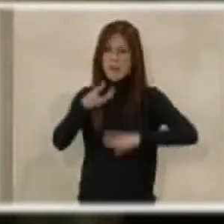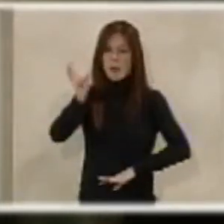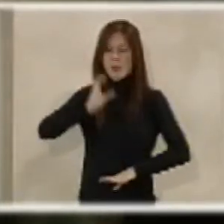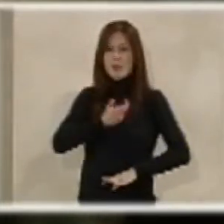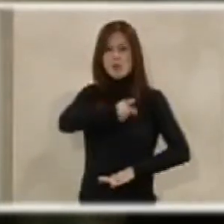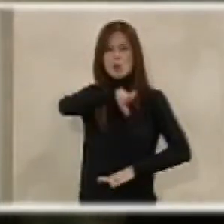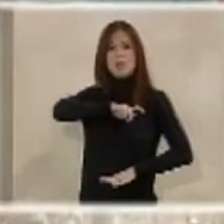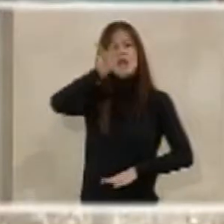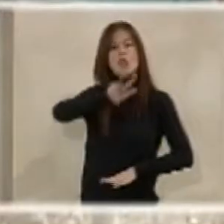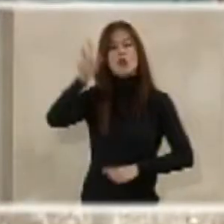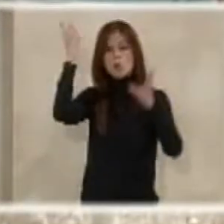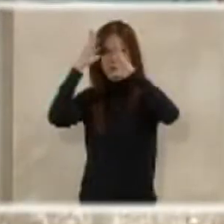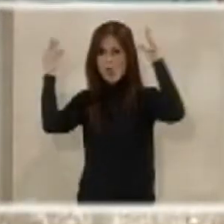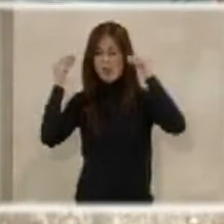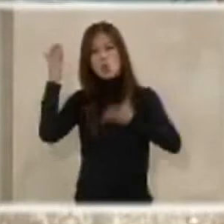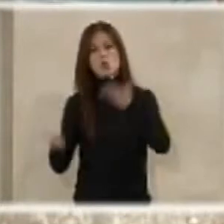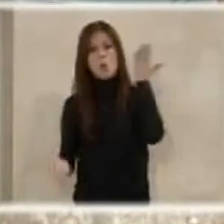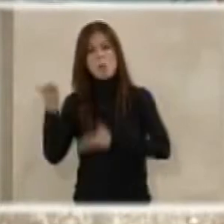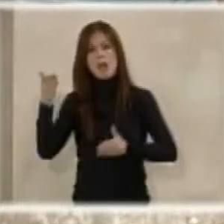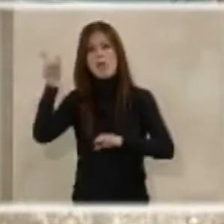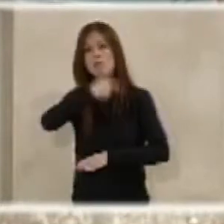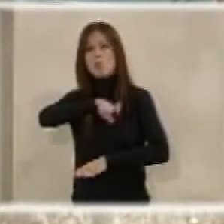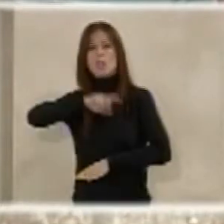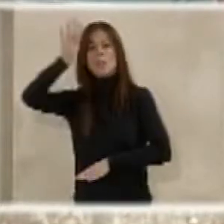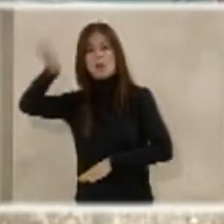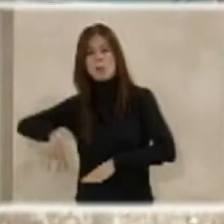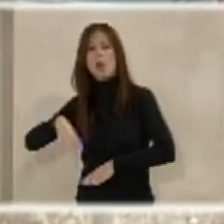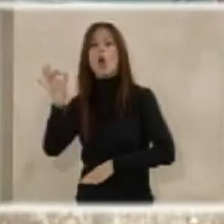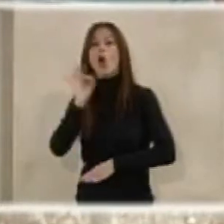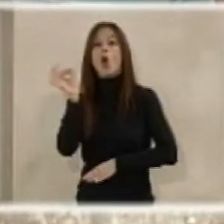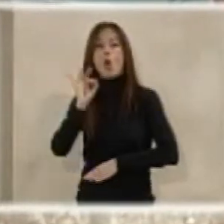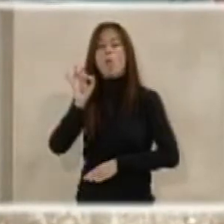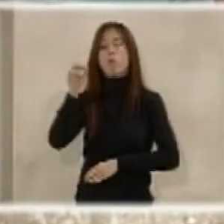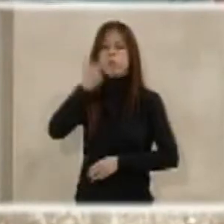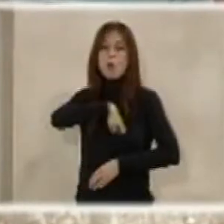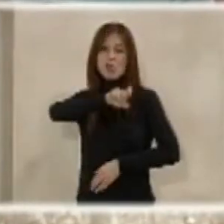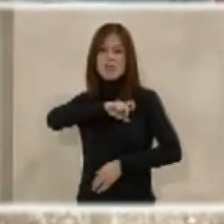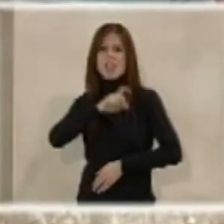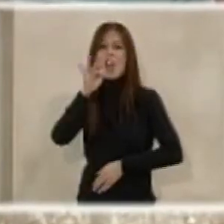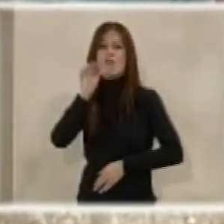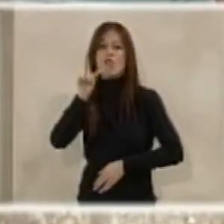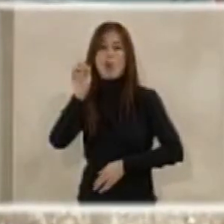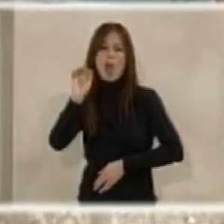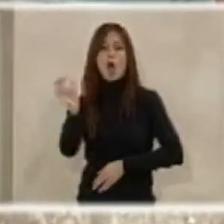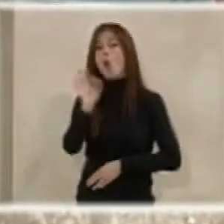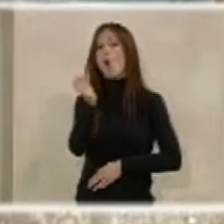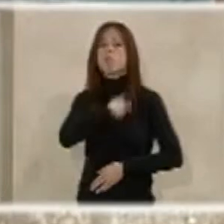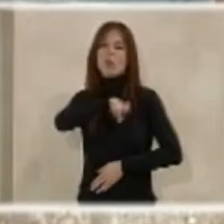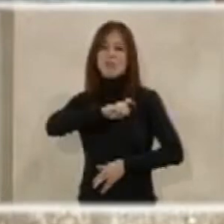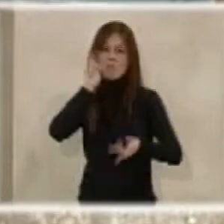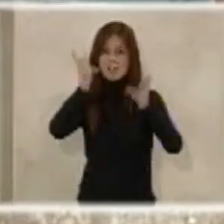la Policía Nacional y la Guardia Civil respecto a los Mossos de Escuadra, la Policía Foral de Navarra o la Policía Autonómica del País Vasco.